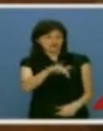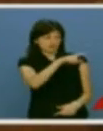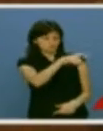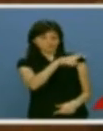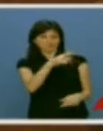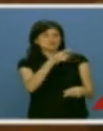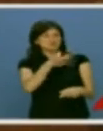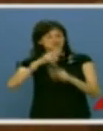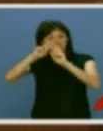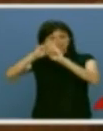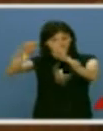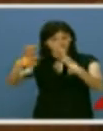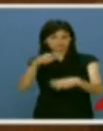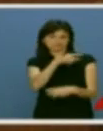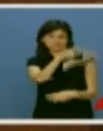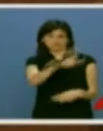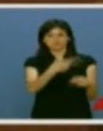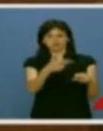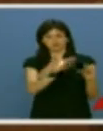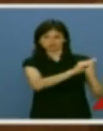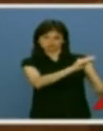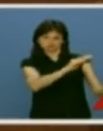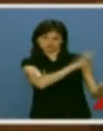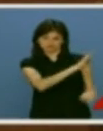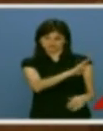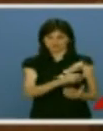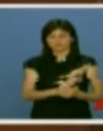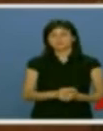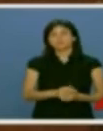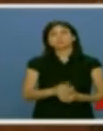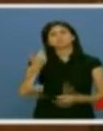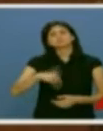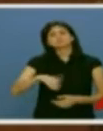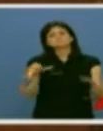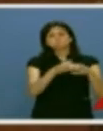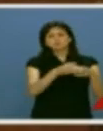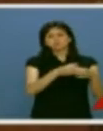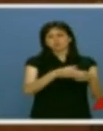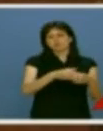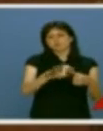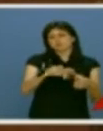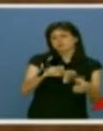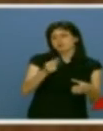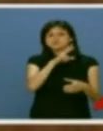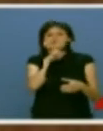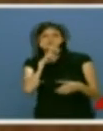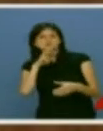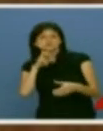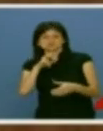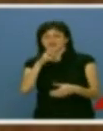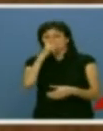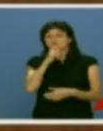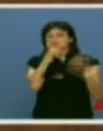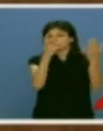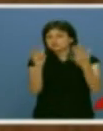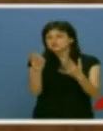los que quieren revisar ese modelo. No es la primera vez. Ya vivimos una primera oleada de políticas neoliberales o neoconservadoras en los años 80, encabezados